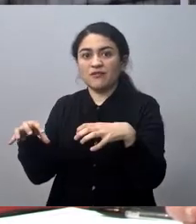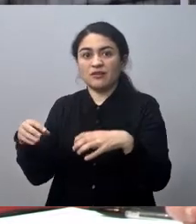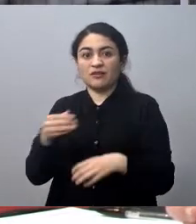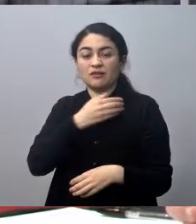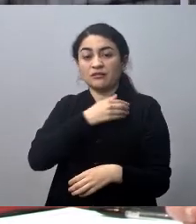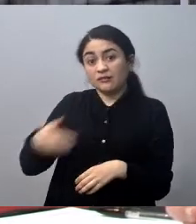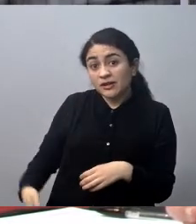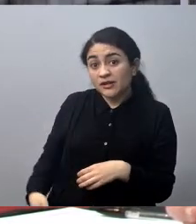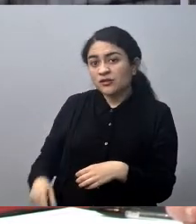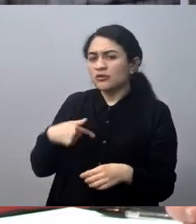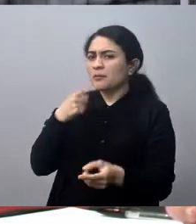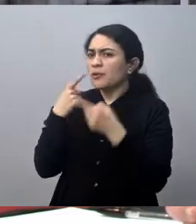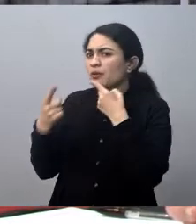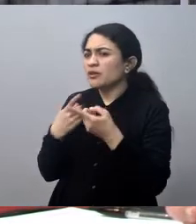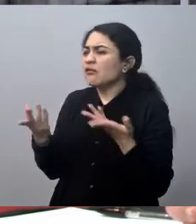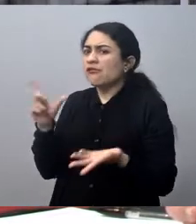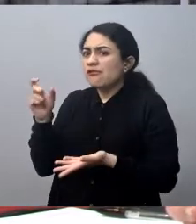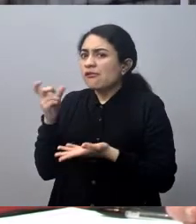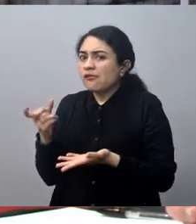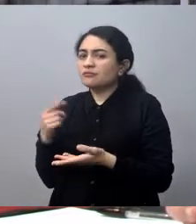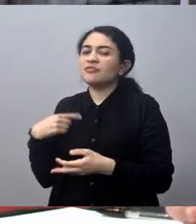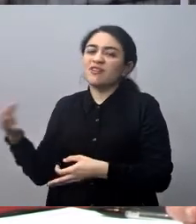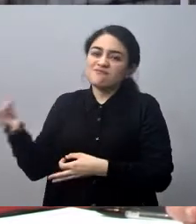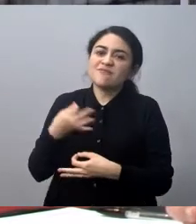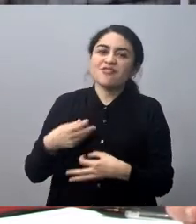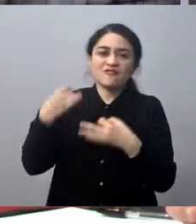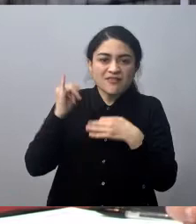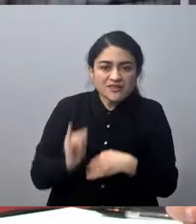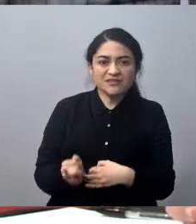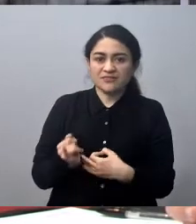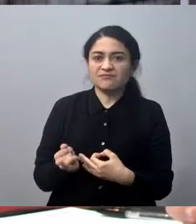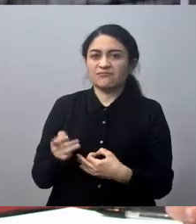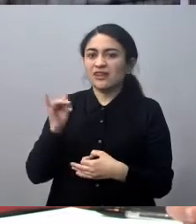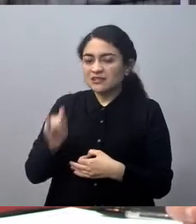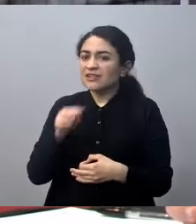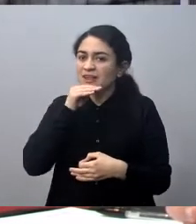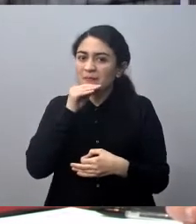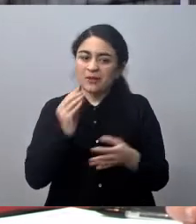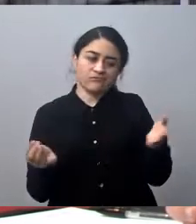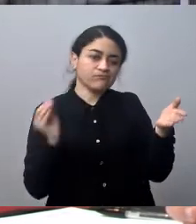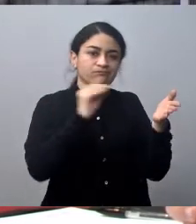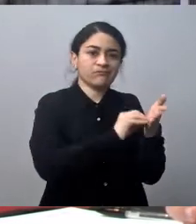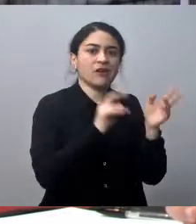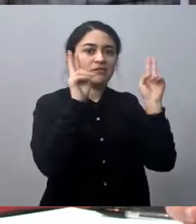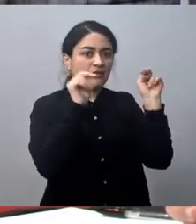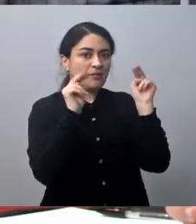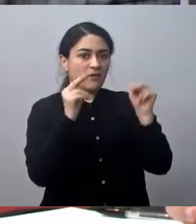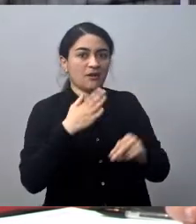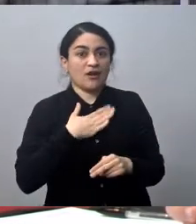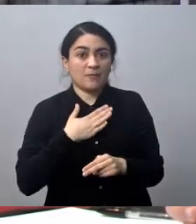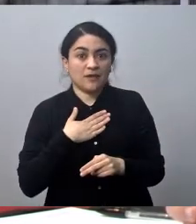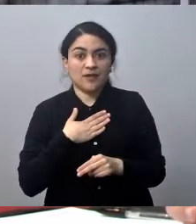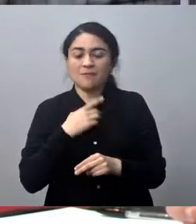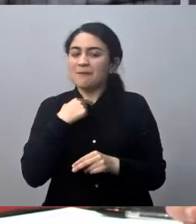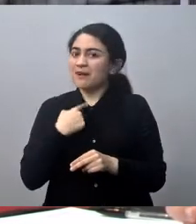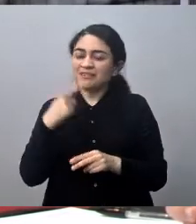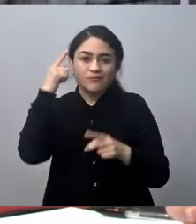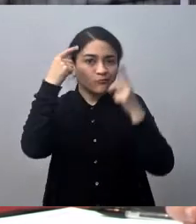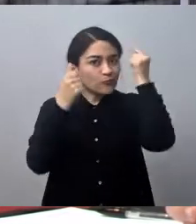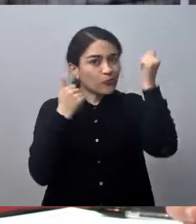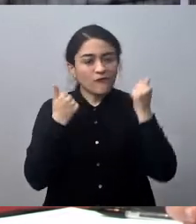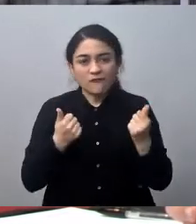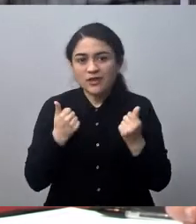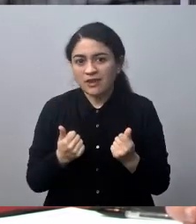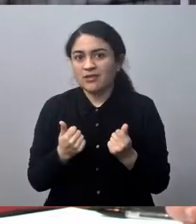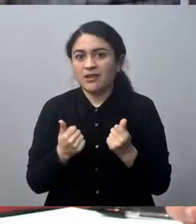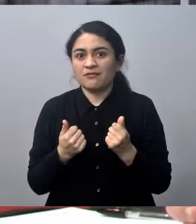Estado, yo pregunté, bueno, y las de Concon, bueno, ya me confirmó que sí, también ingresan, digamos, a este tema, que a mí me parece muy buena